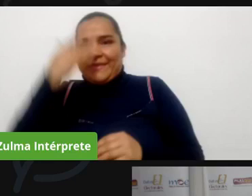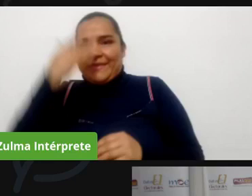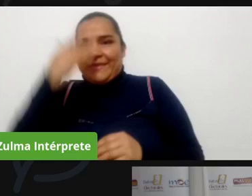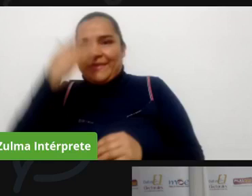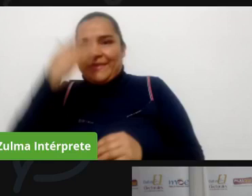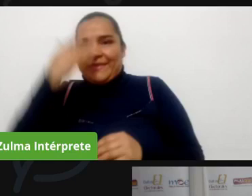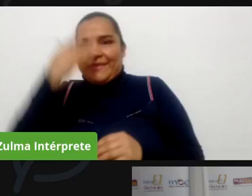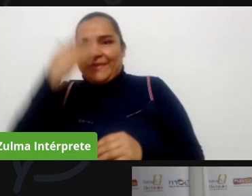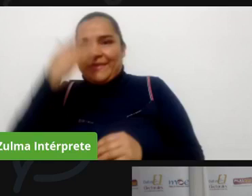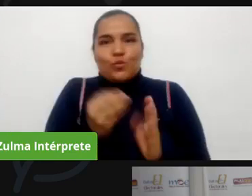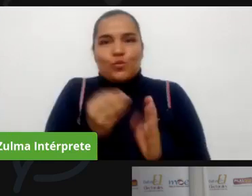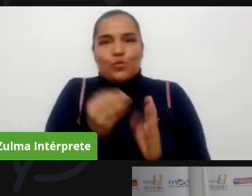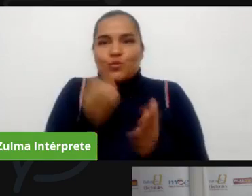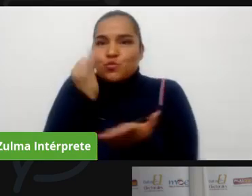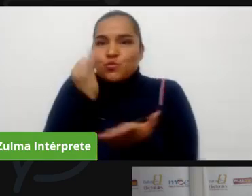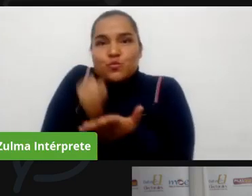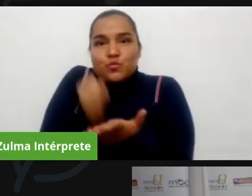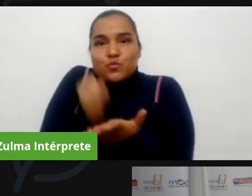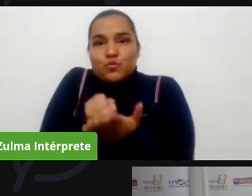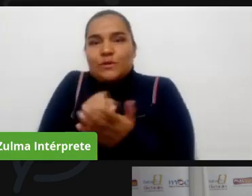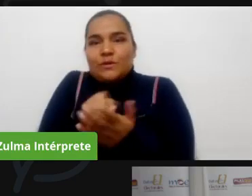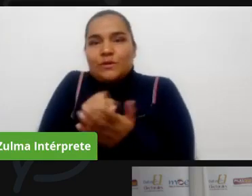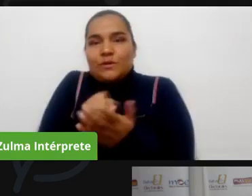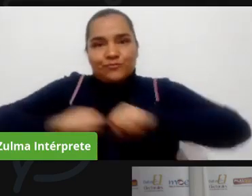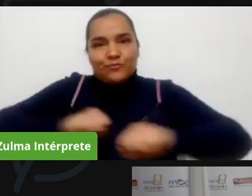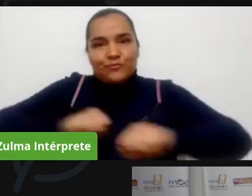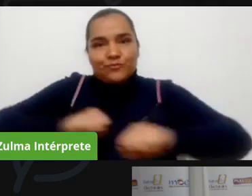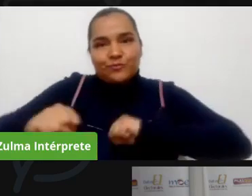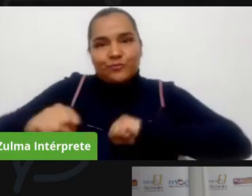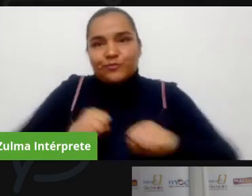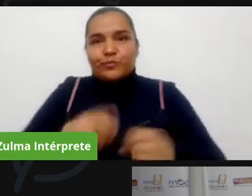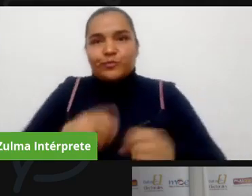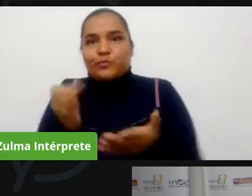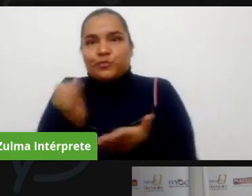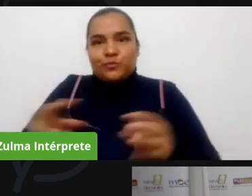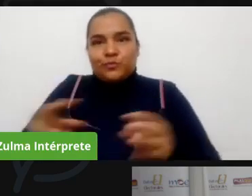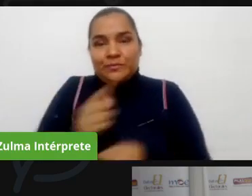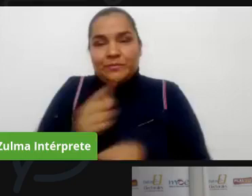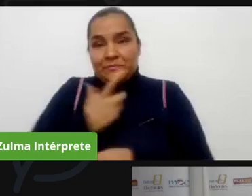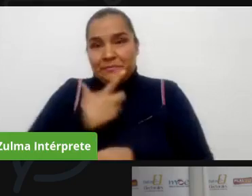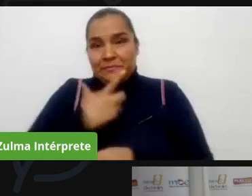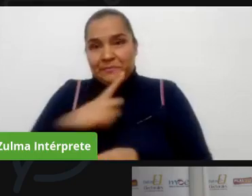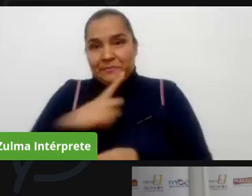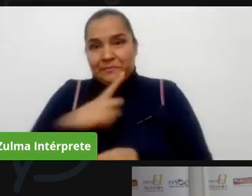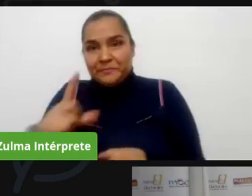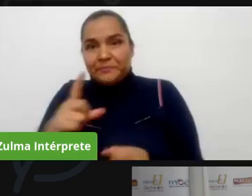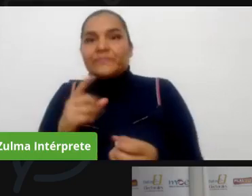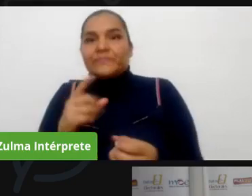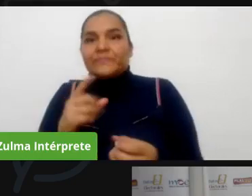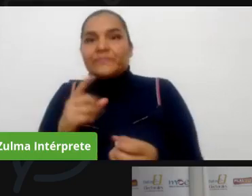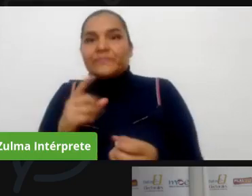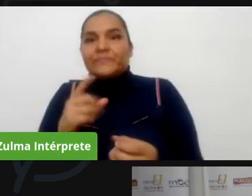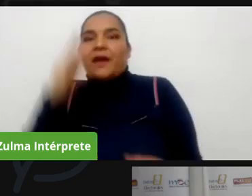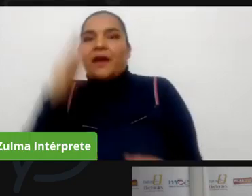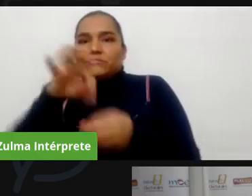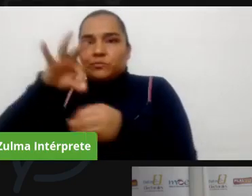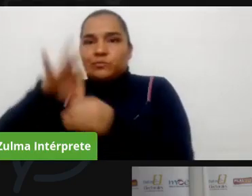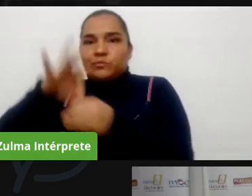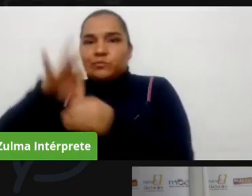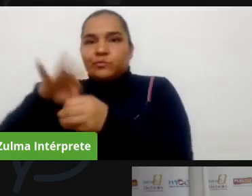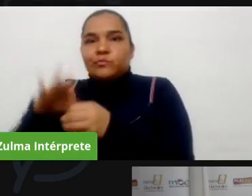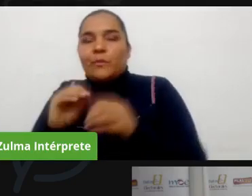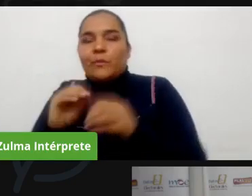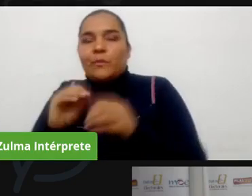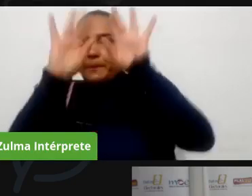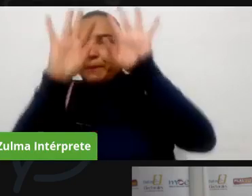es que vayamos rodeados de confianza de información de conocimiento de cómo funcionan las juntas de que